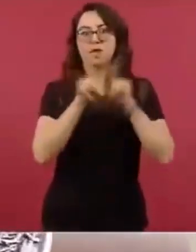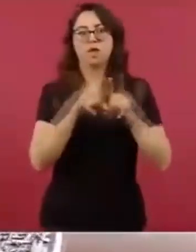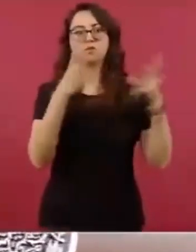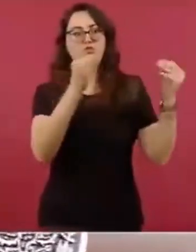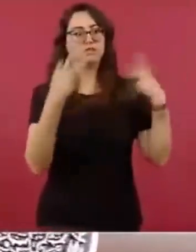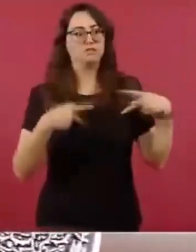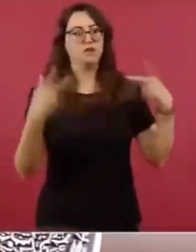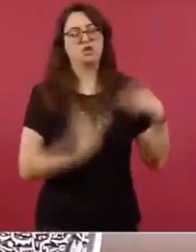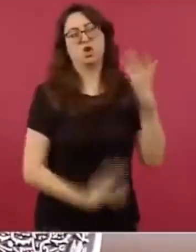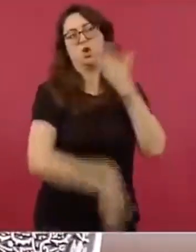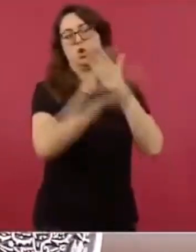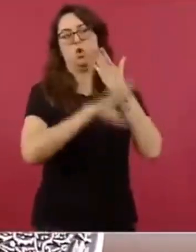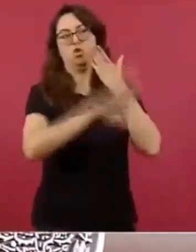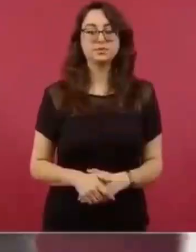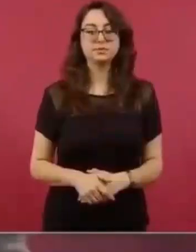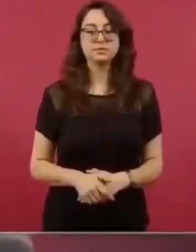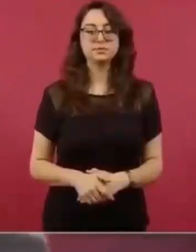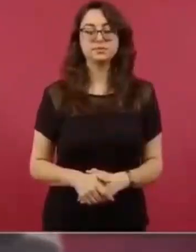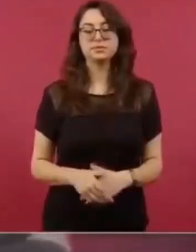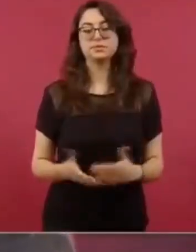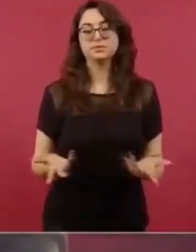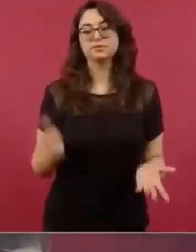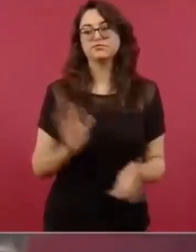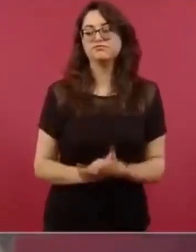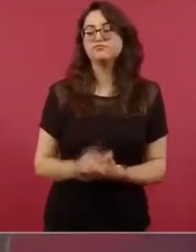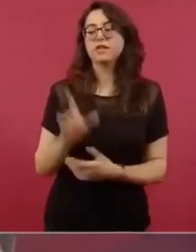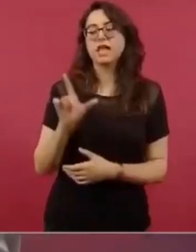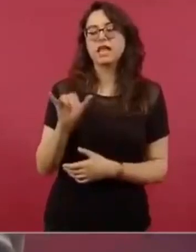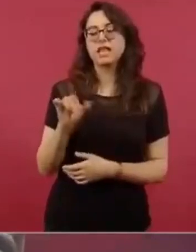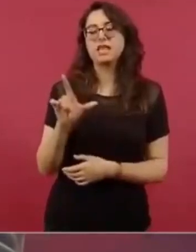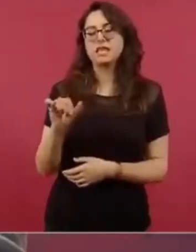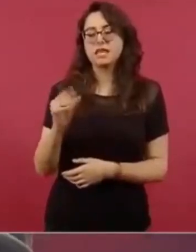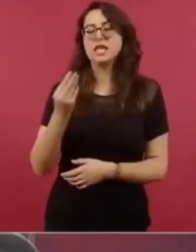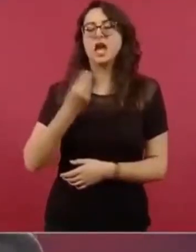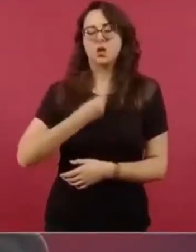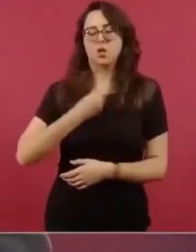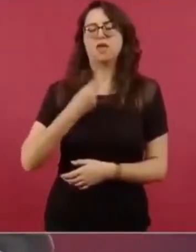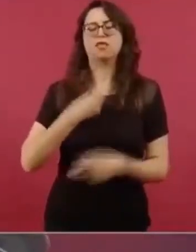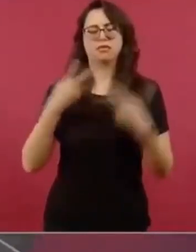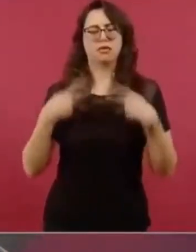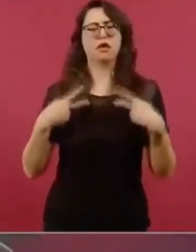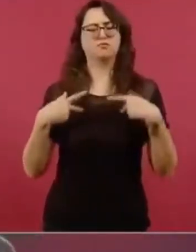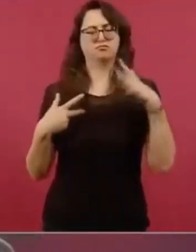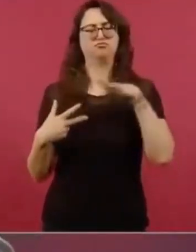es buena candidata. Lili, aguanta, el pueblo se levanta.